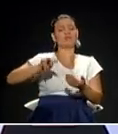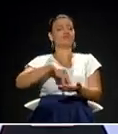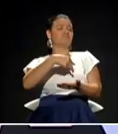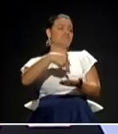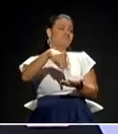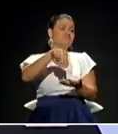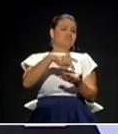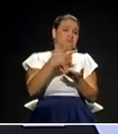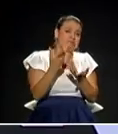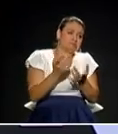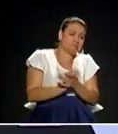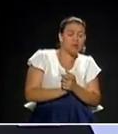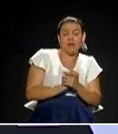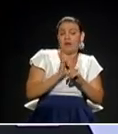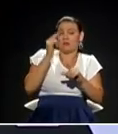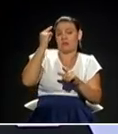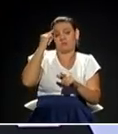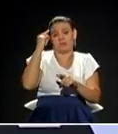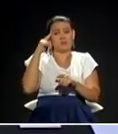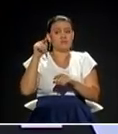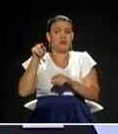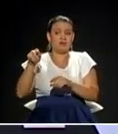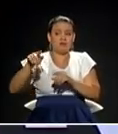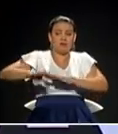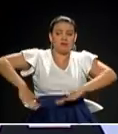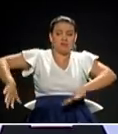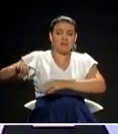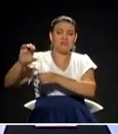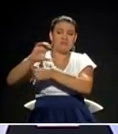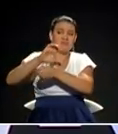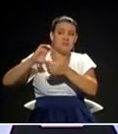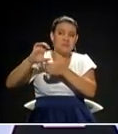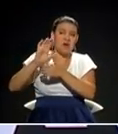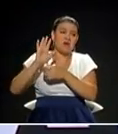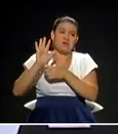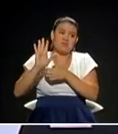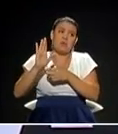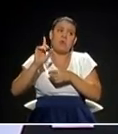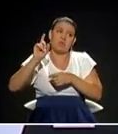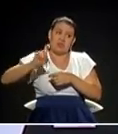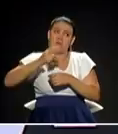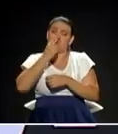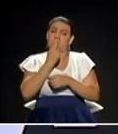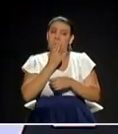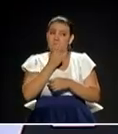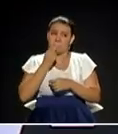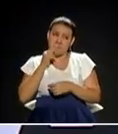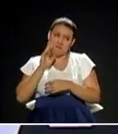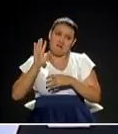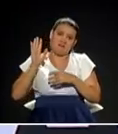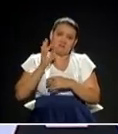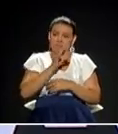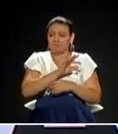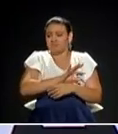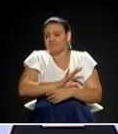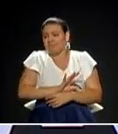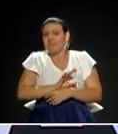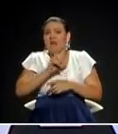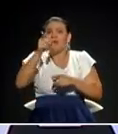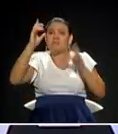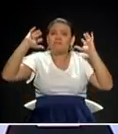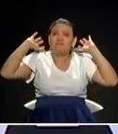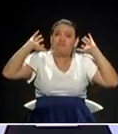Pero la ciudad tiene unos conciertos que son privados. Por ejemplo, en Feria de Flores hay un megaconcierto en el estadio. Y pues esos